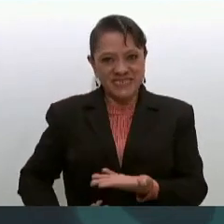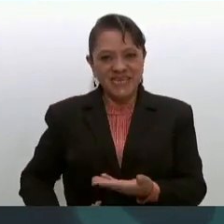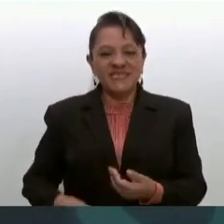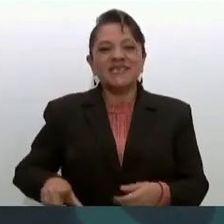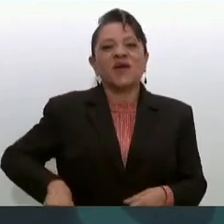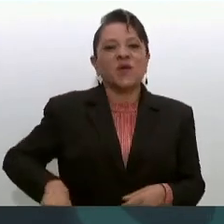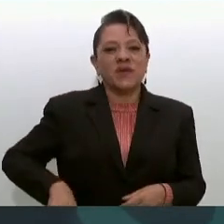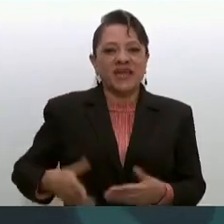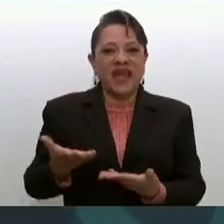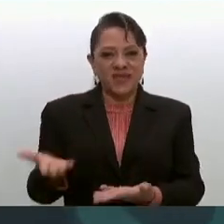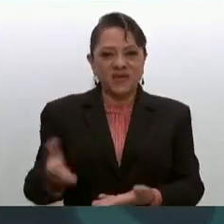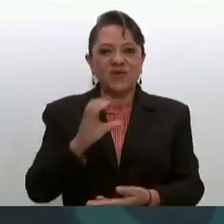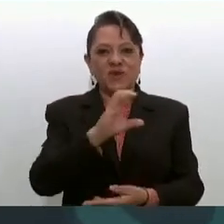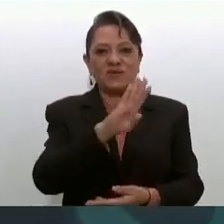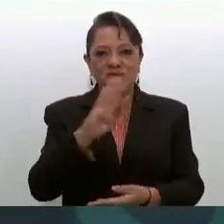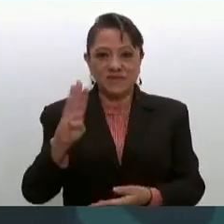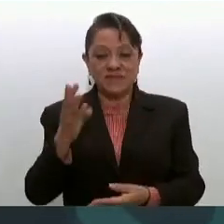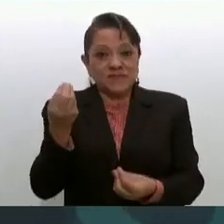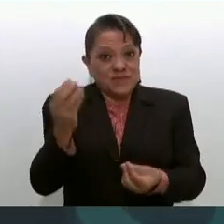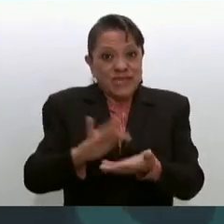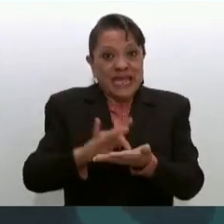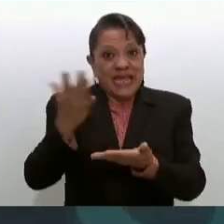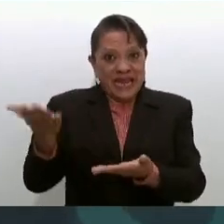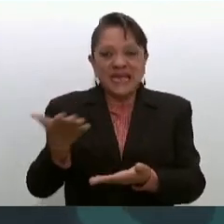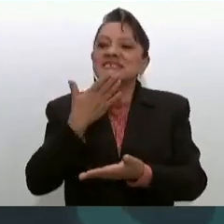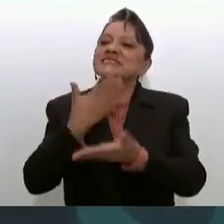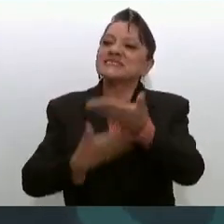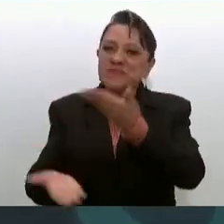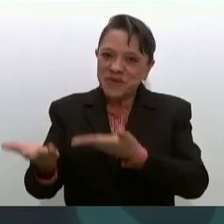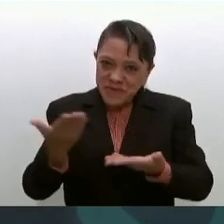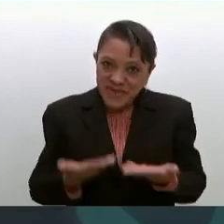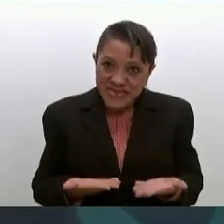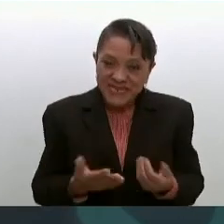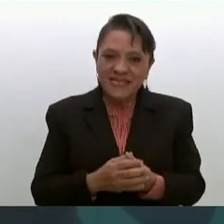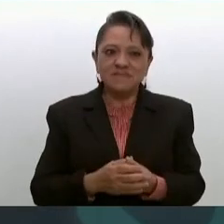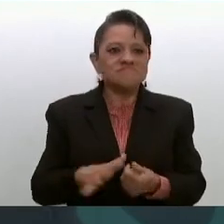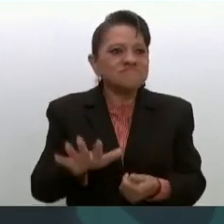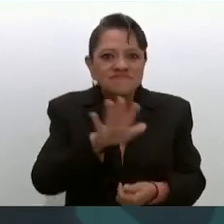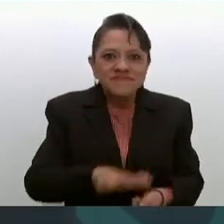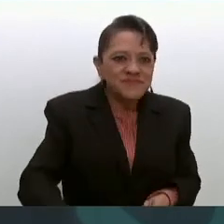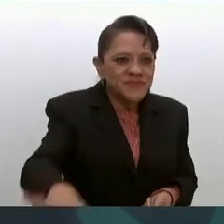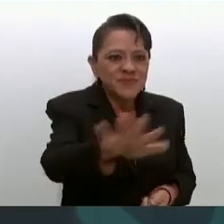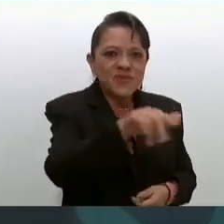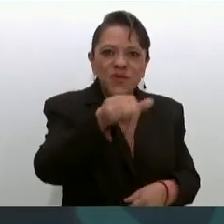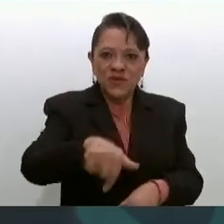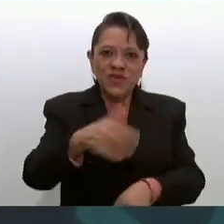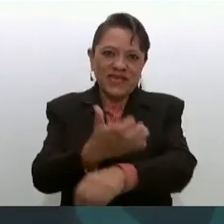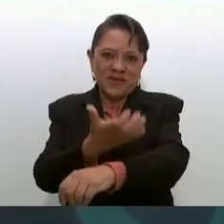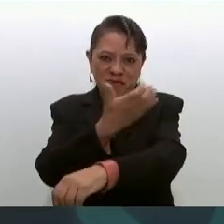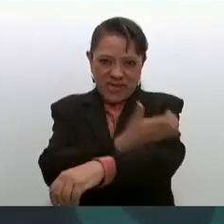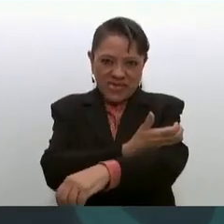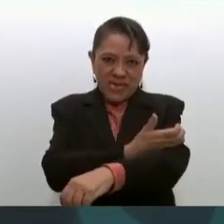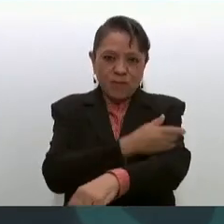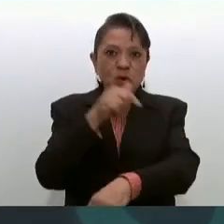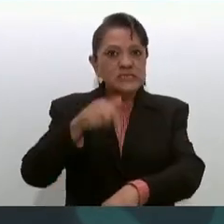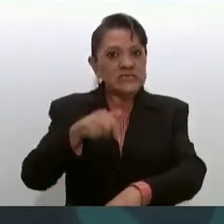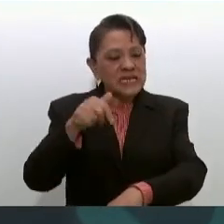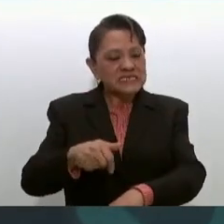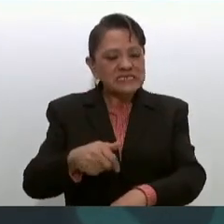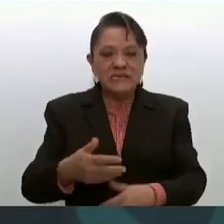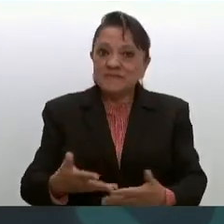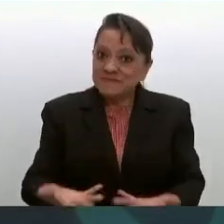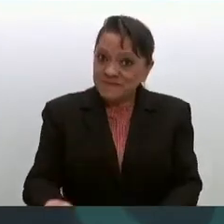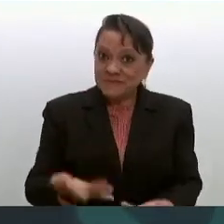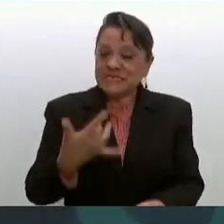gobernador Cuauhtémoc Blanco, muchas gracias por su bienvenida. Y a todos quienes acompañamos en este desafío al presidente